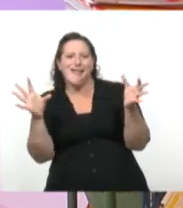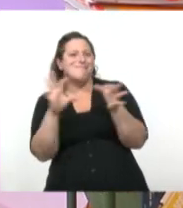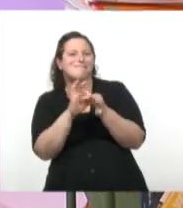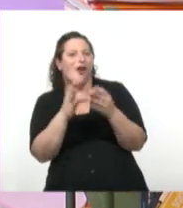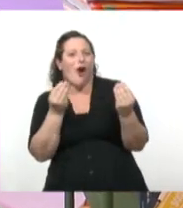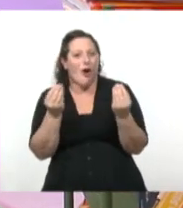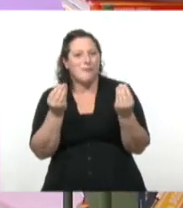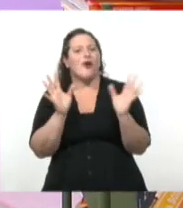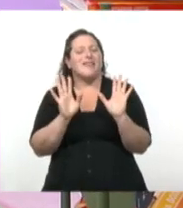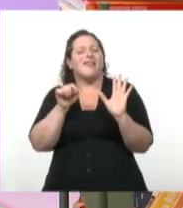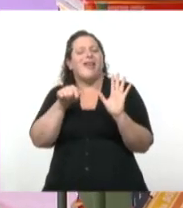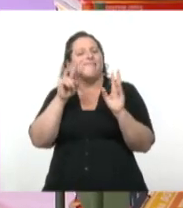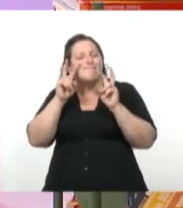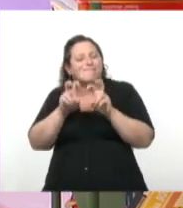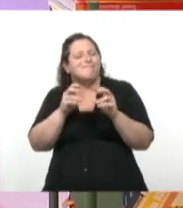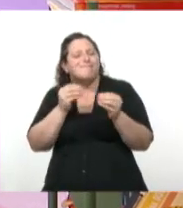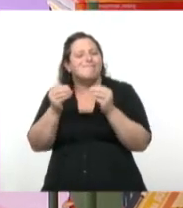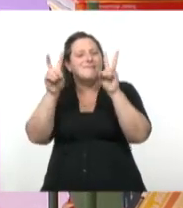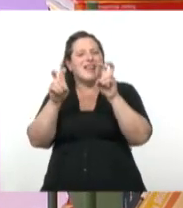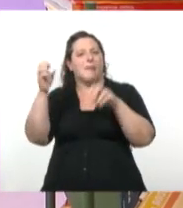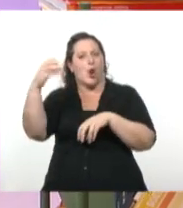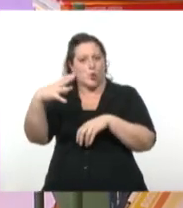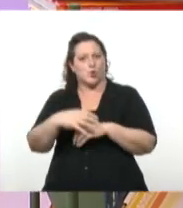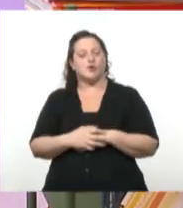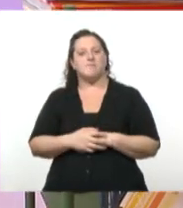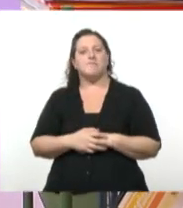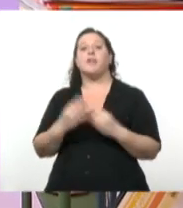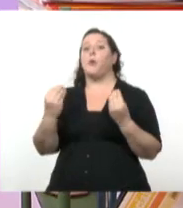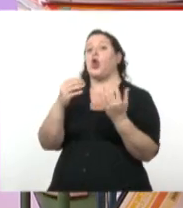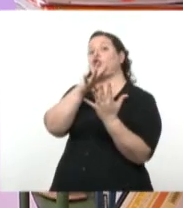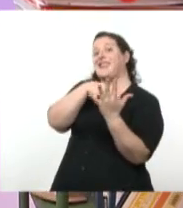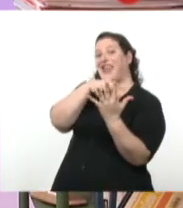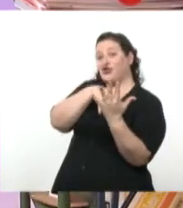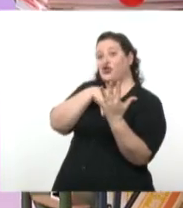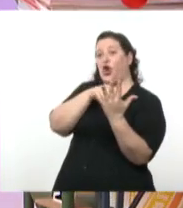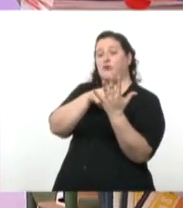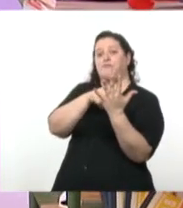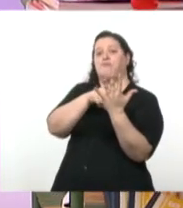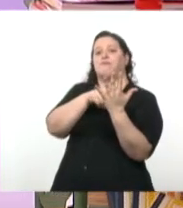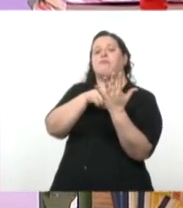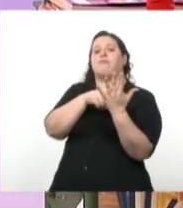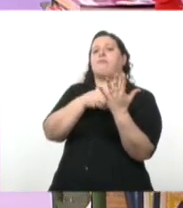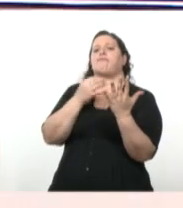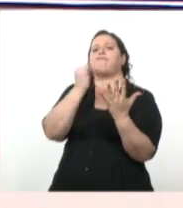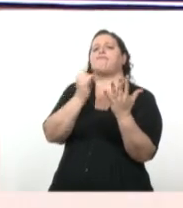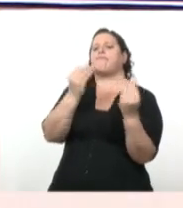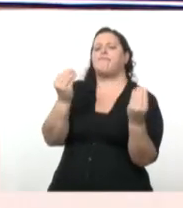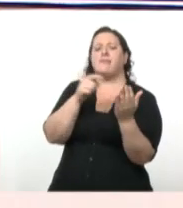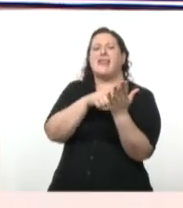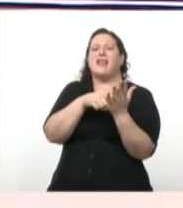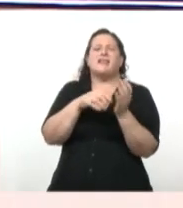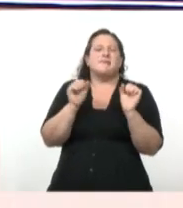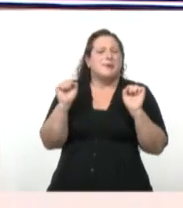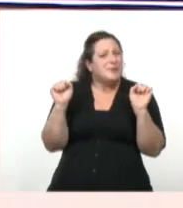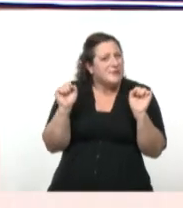acá. Perfecto. Dice, el texto dice así, ¿no? Estamos hablando de este texto que está acá. Exacto. Hacía frío, pero